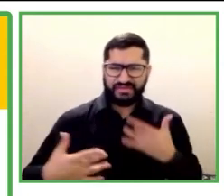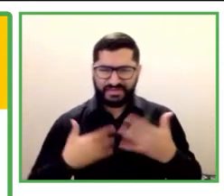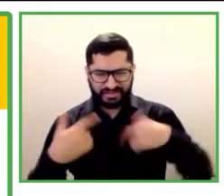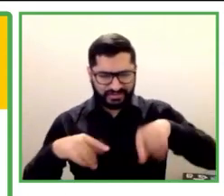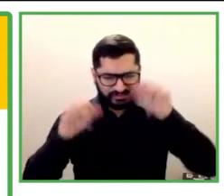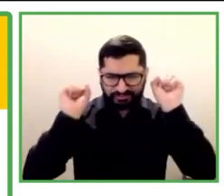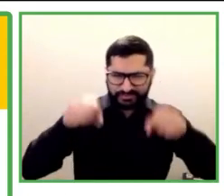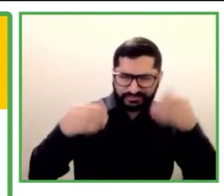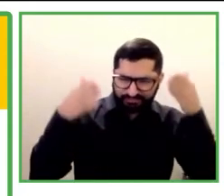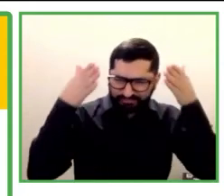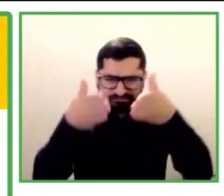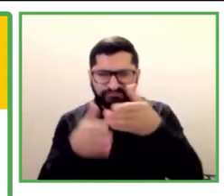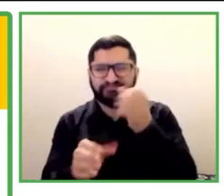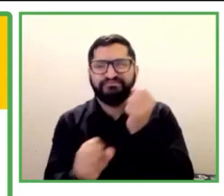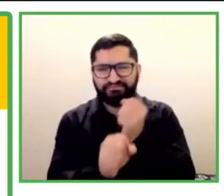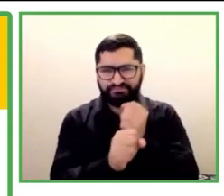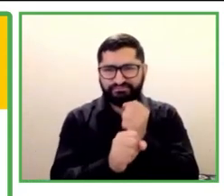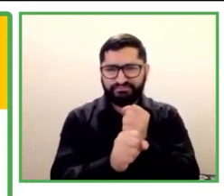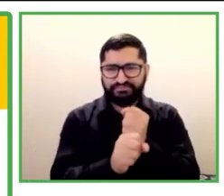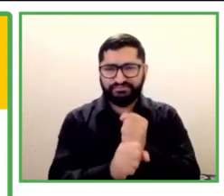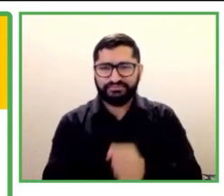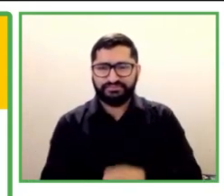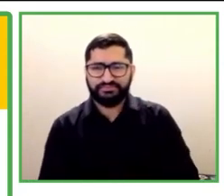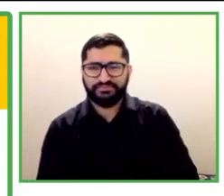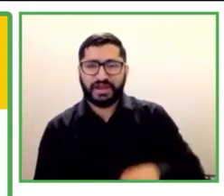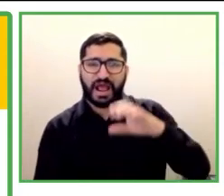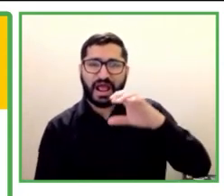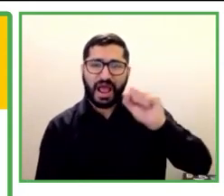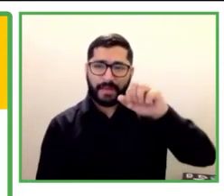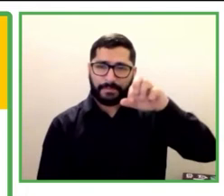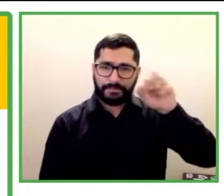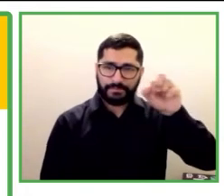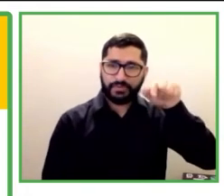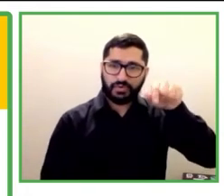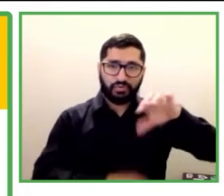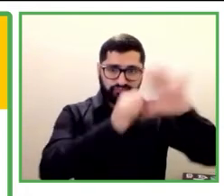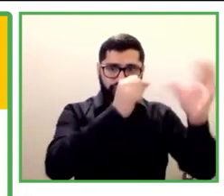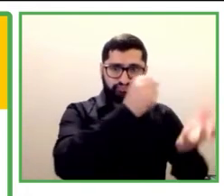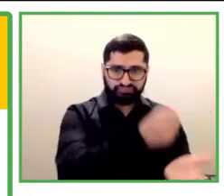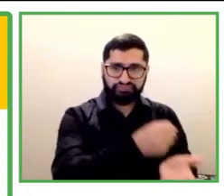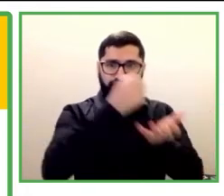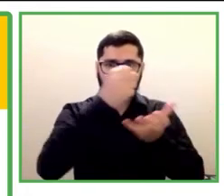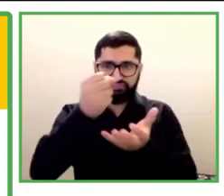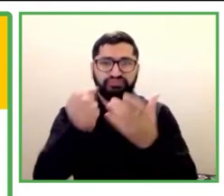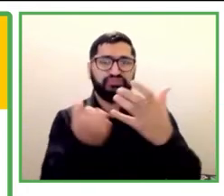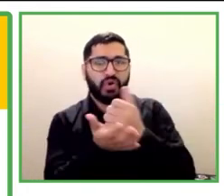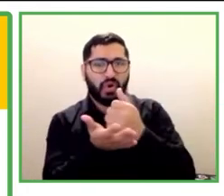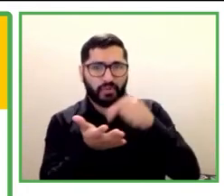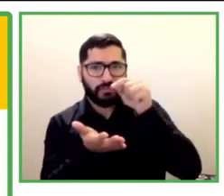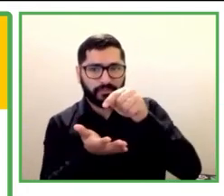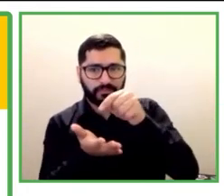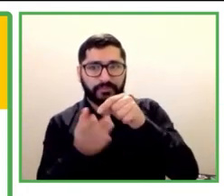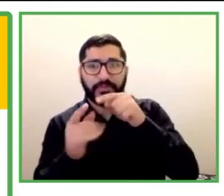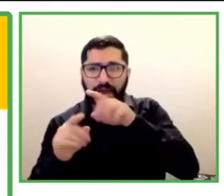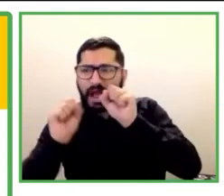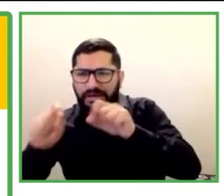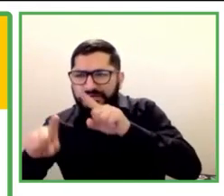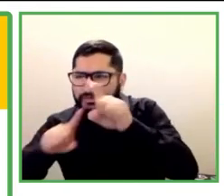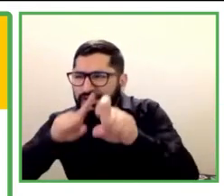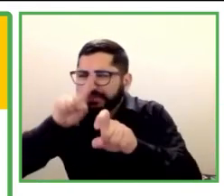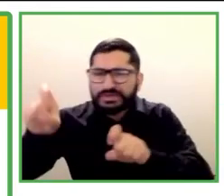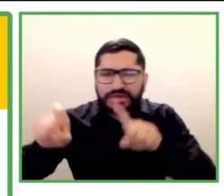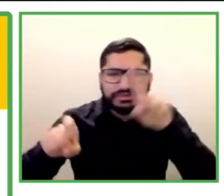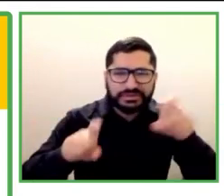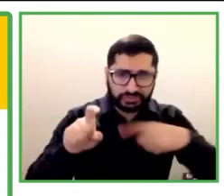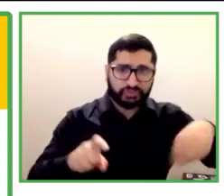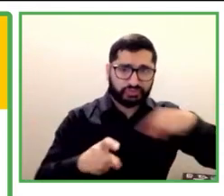consultor con un salario. Y, bueno, nosotros estamos ayudándolo a